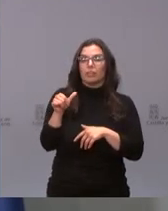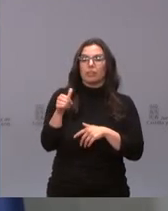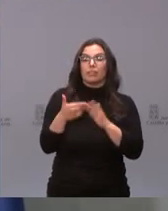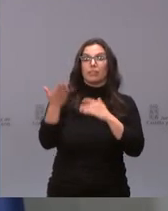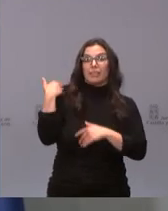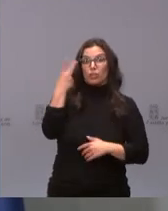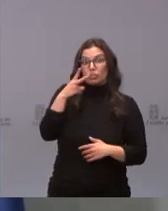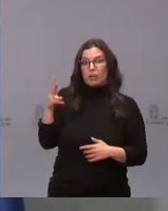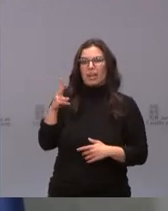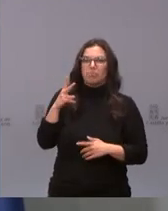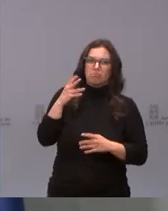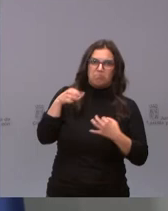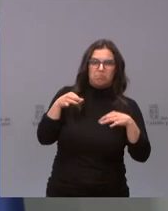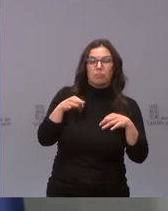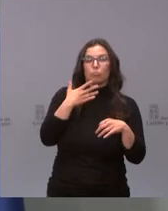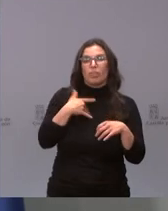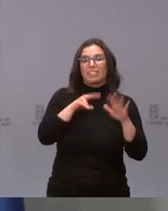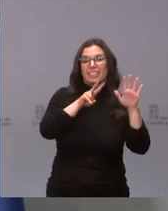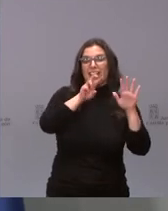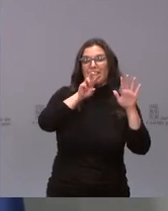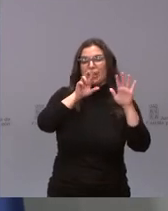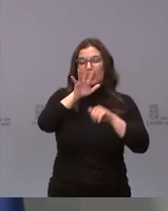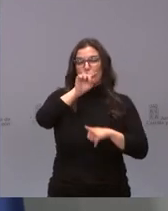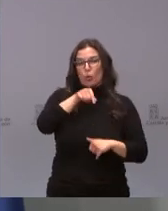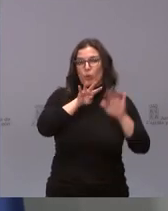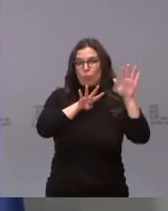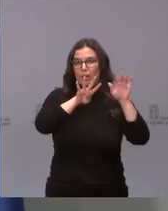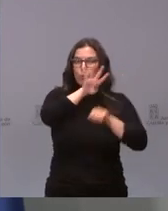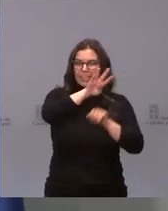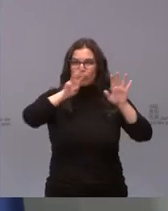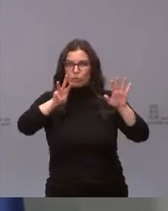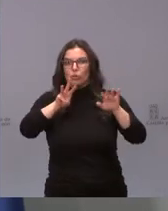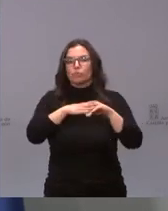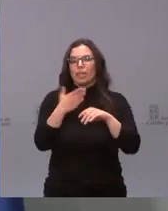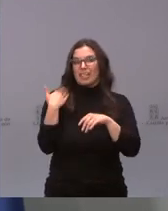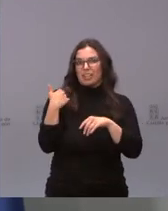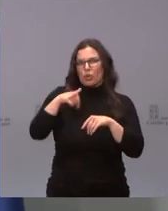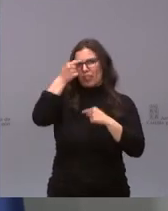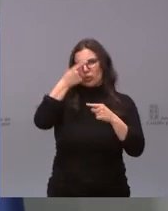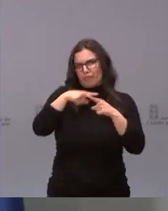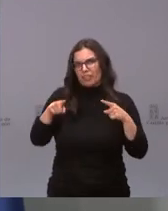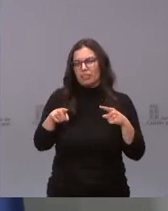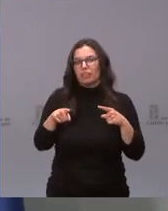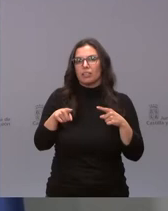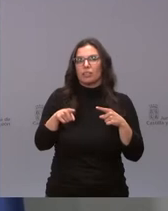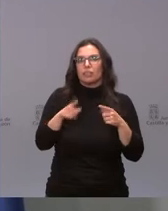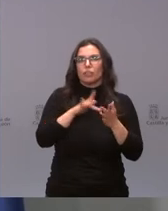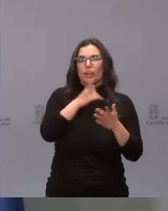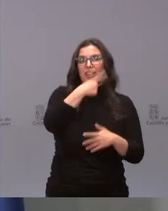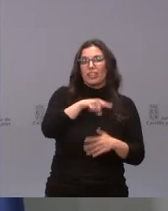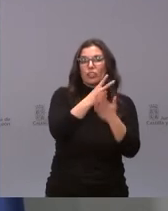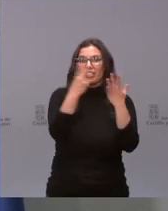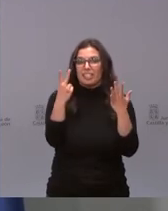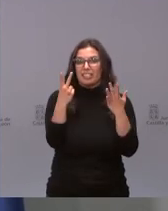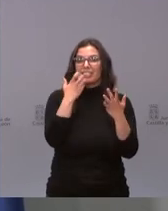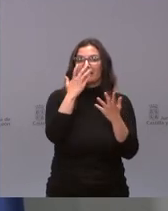75,48 ayer. Hoy los datos serán diferentes y estaba a 117 a 14 días, lo que quiere decir